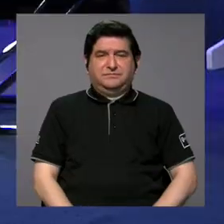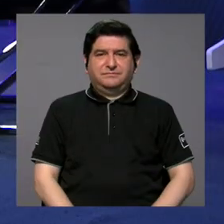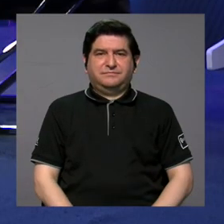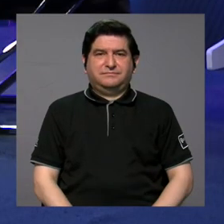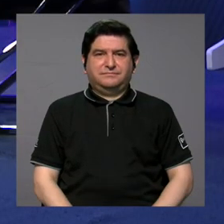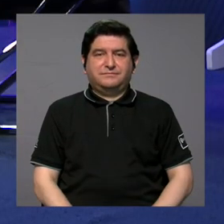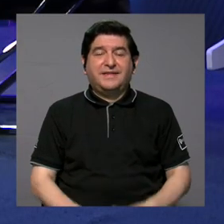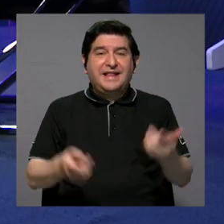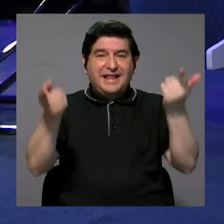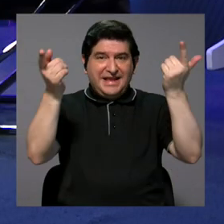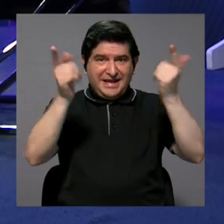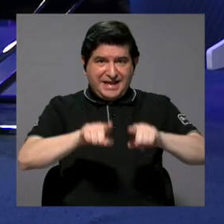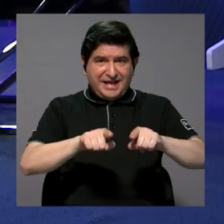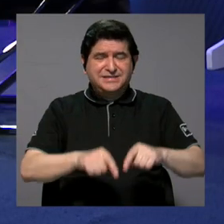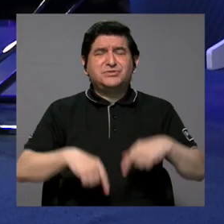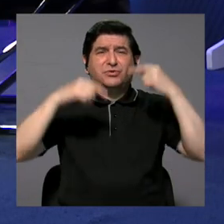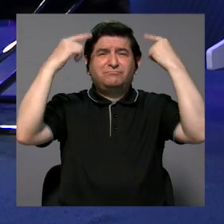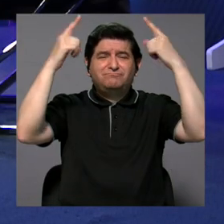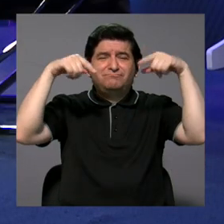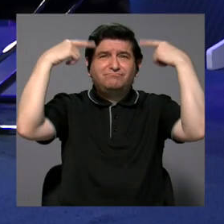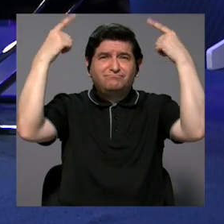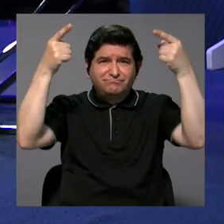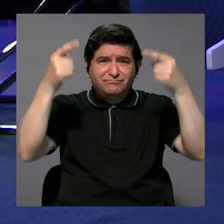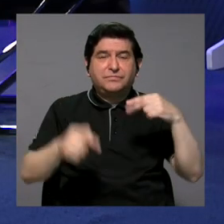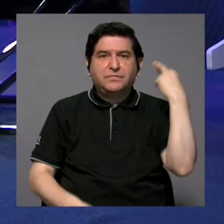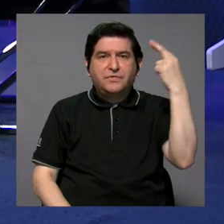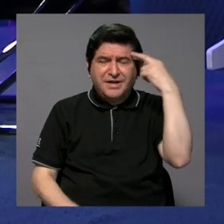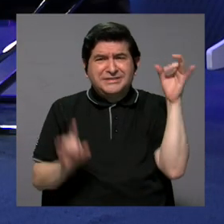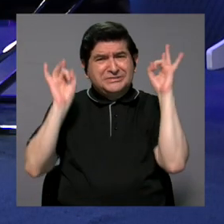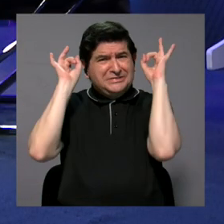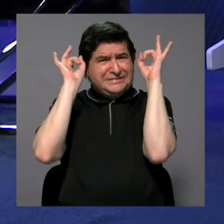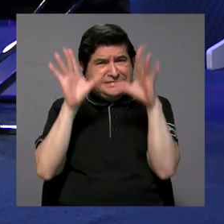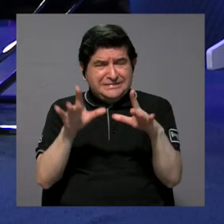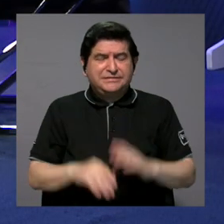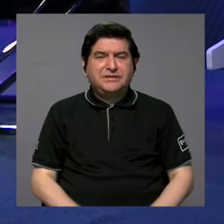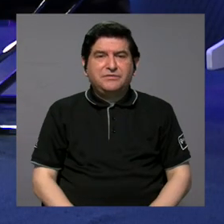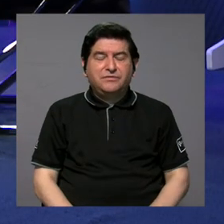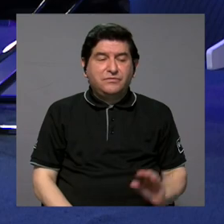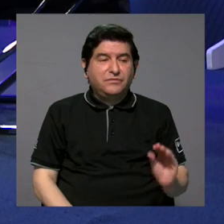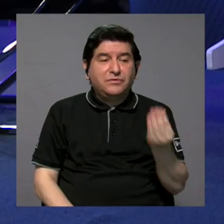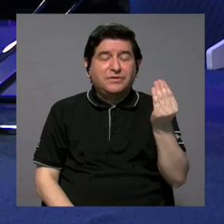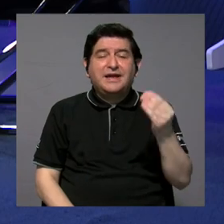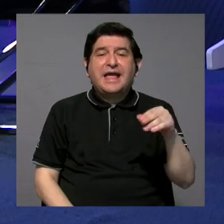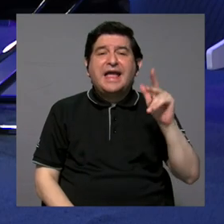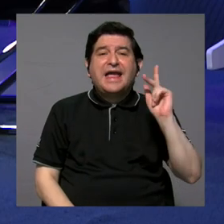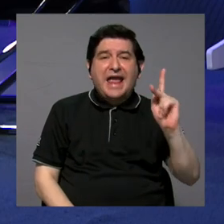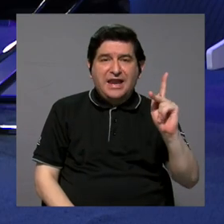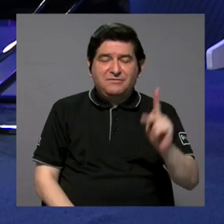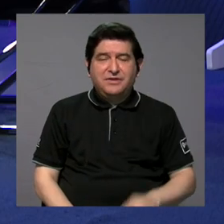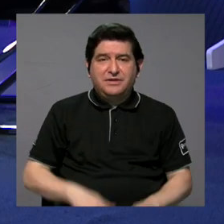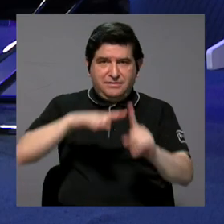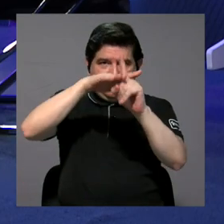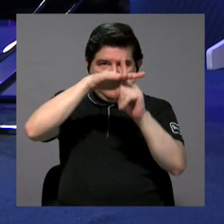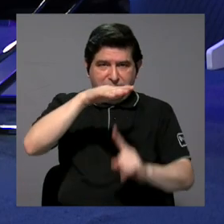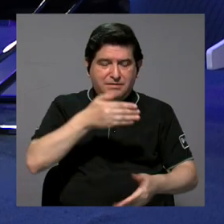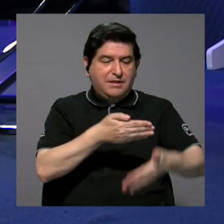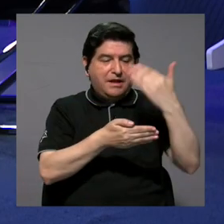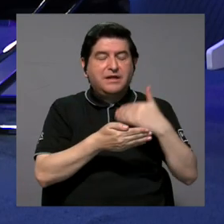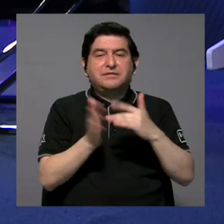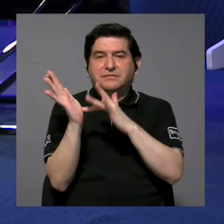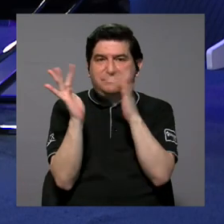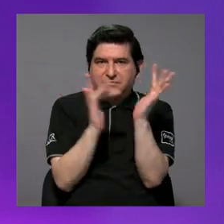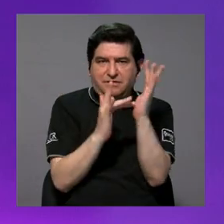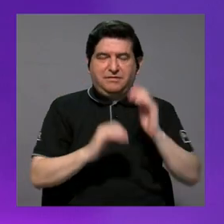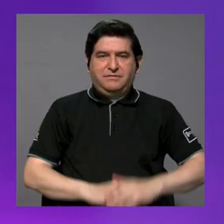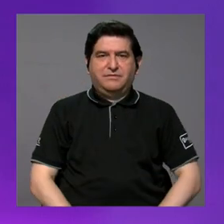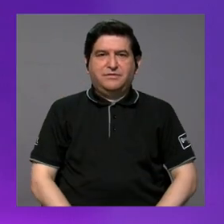que es del caso muy famoso, muy conocido por razones lamentables, de la menor Cabril, que desapareció el pasado mes de